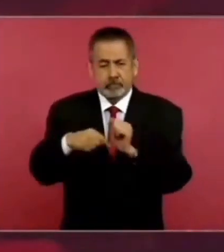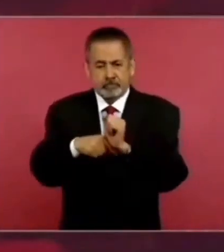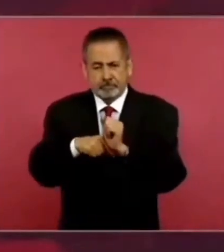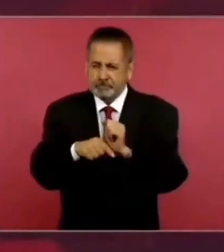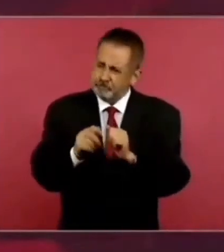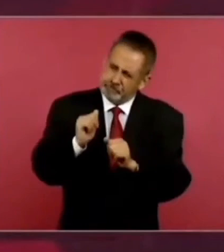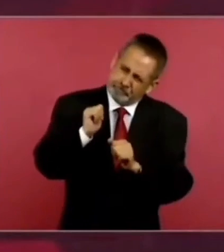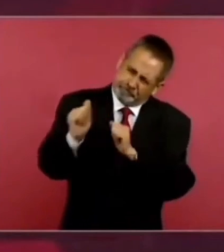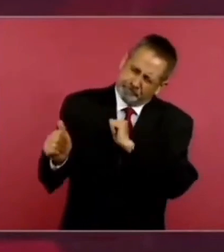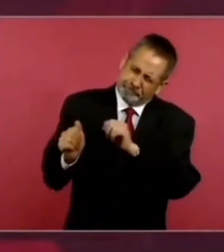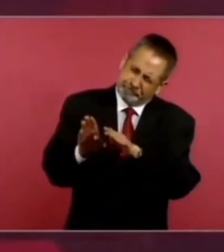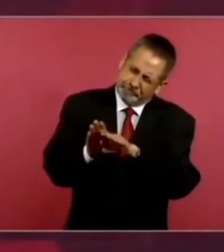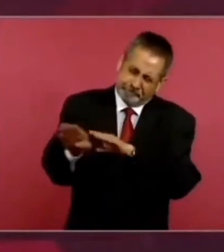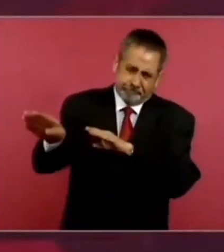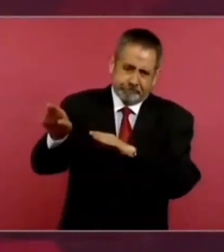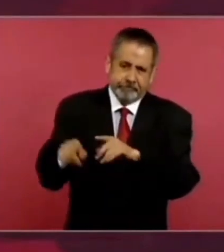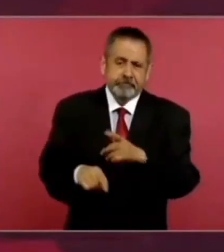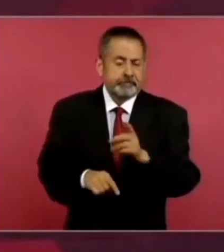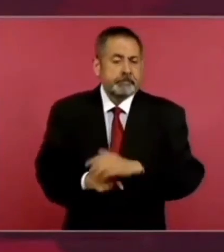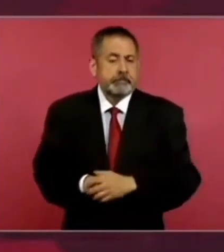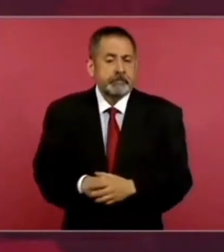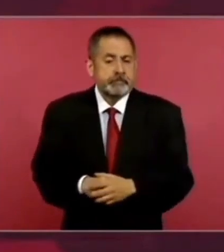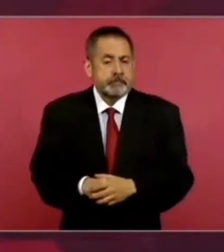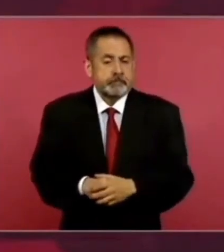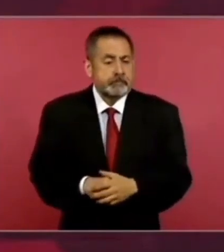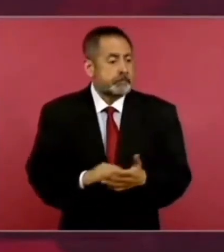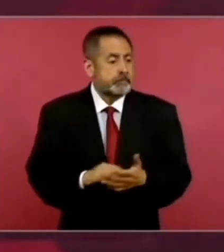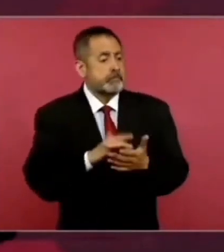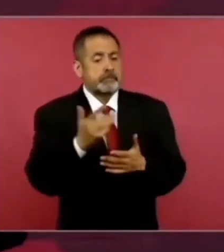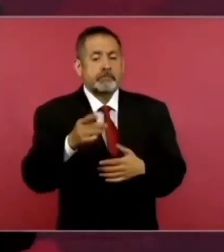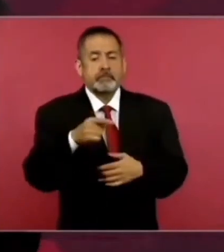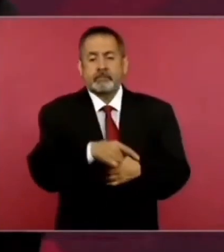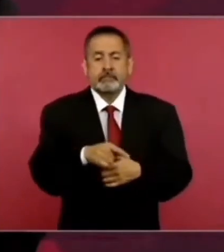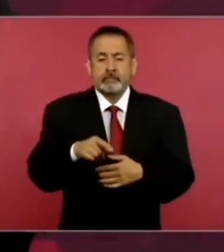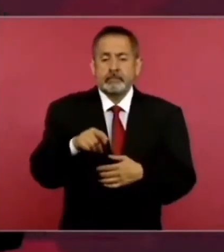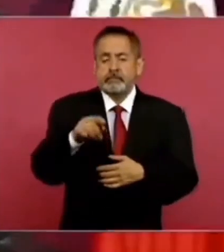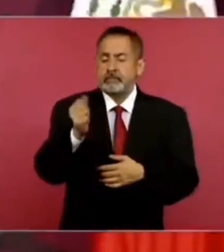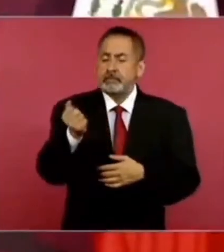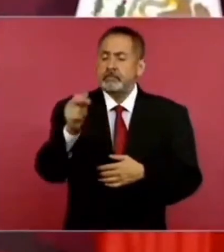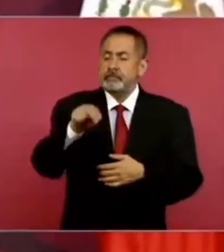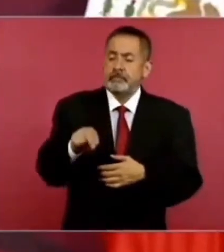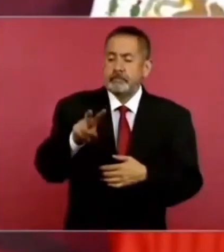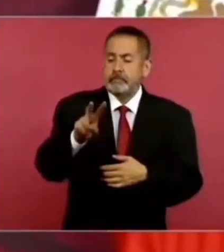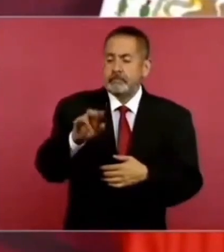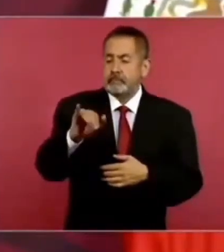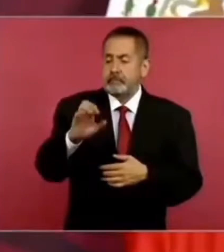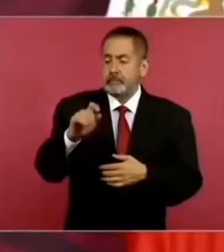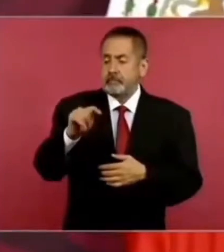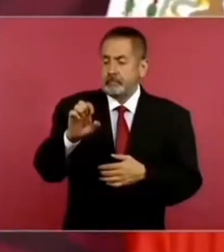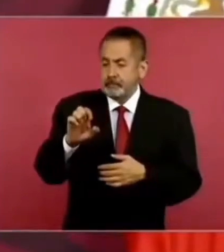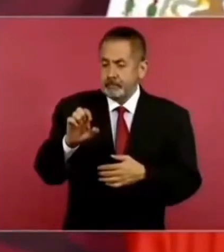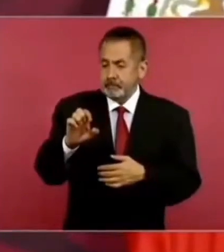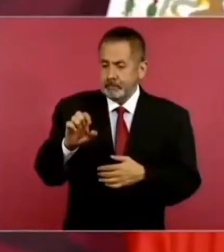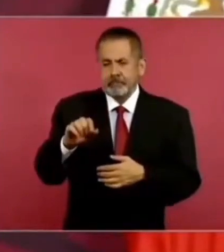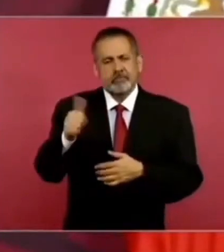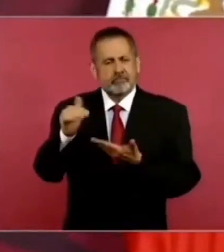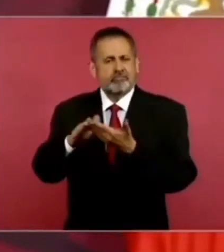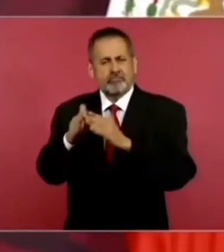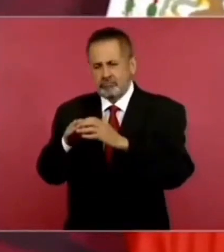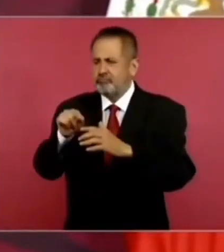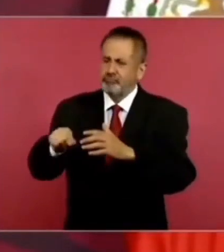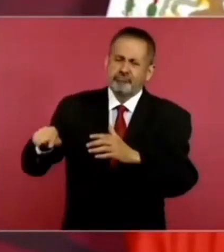Y quiero agradecer a San Vicente Coatlán y a otras comunidades